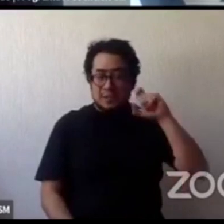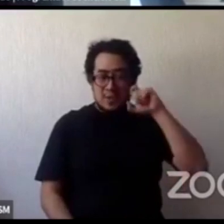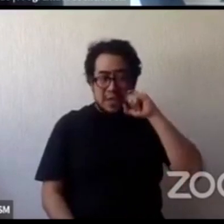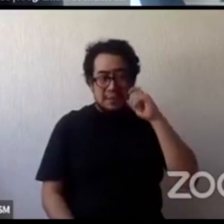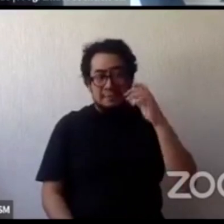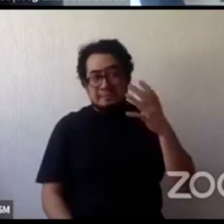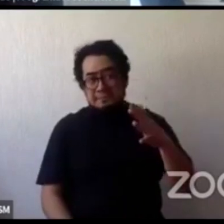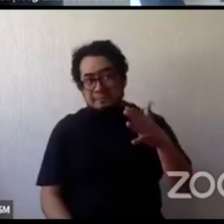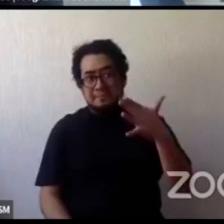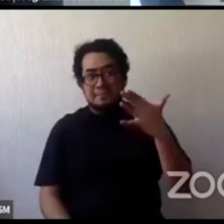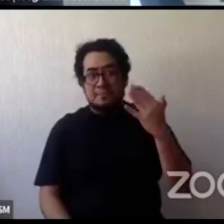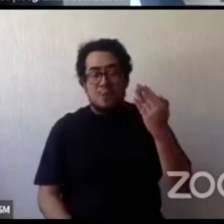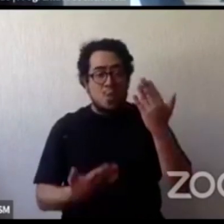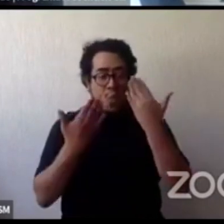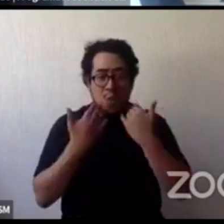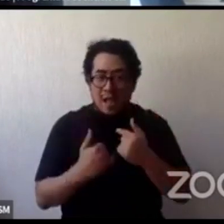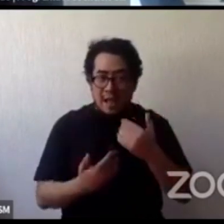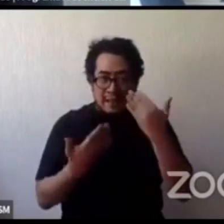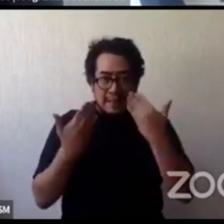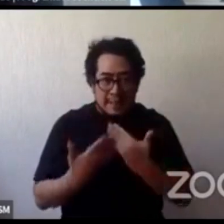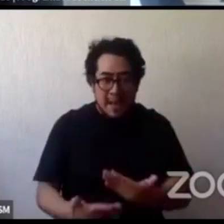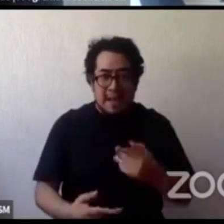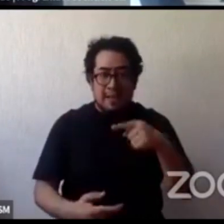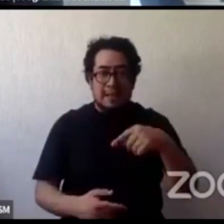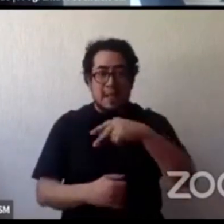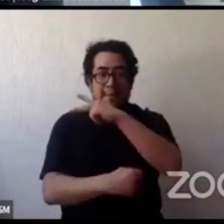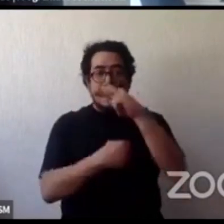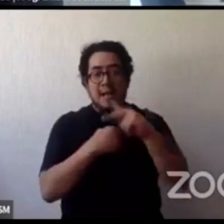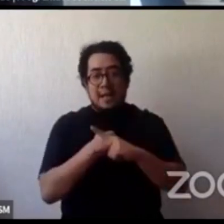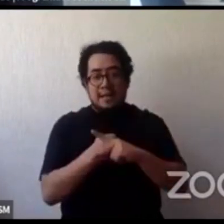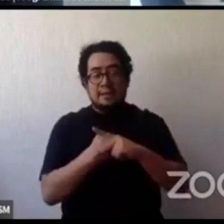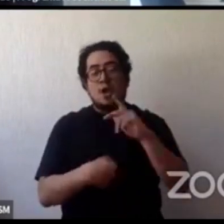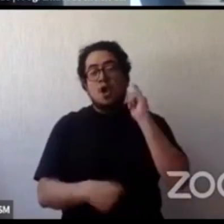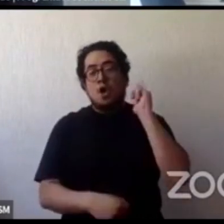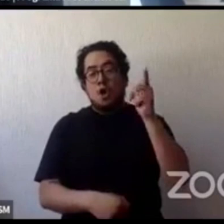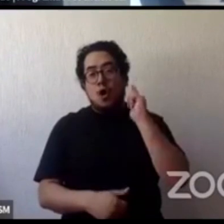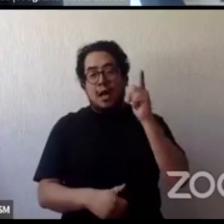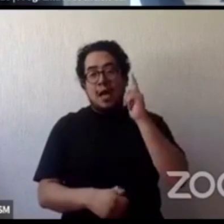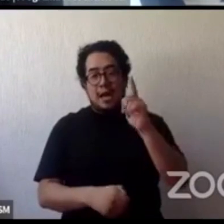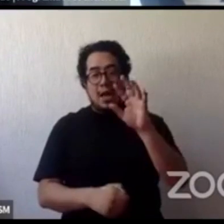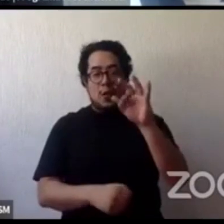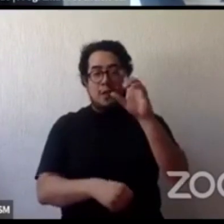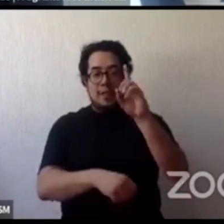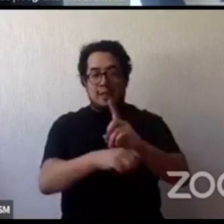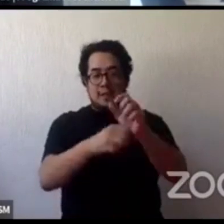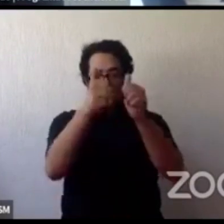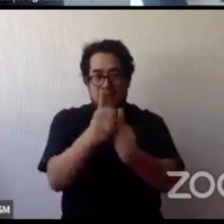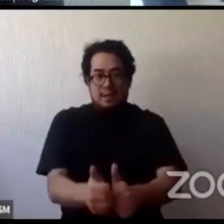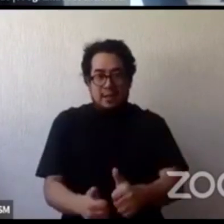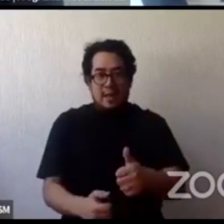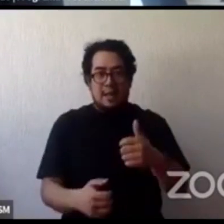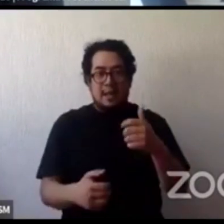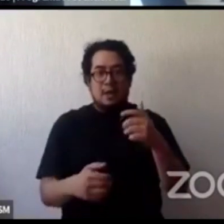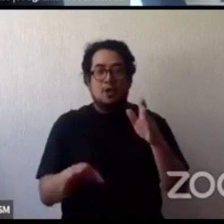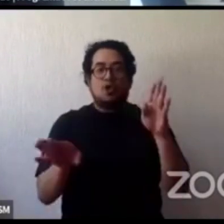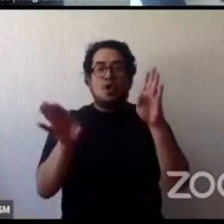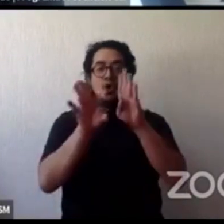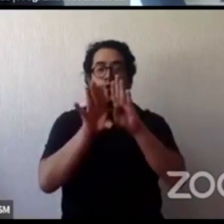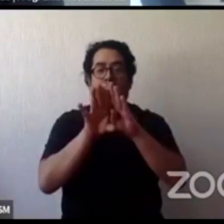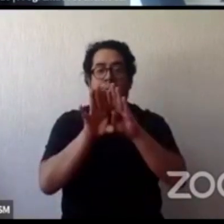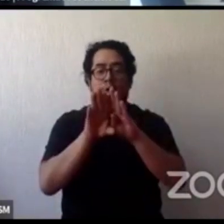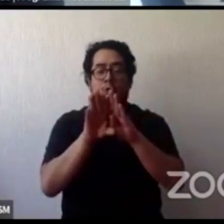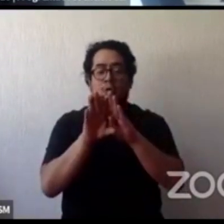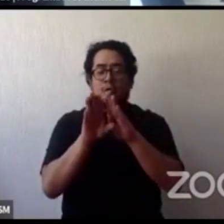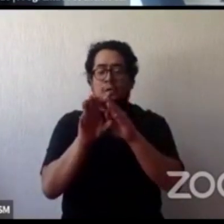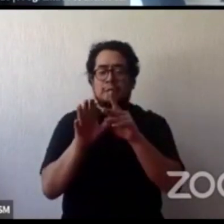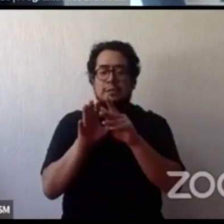y pues ojalá de verdad la pandemia se convierte en un punto de quiebre en cómo volteamos a ver a